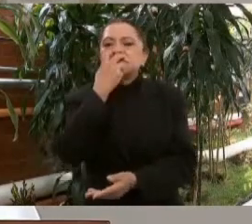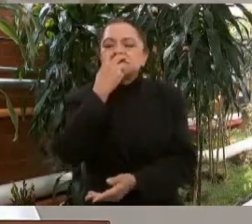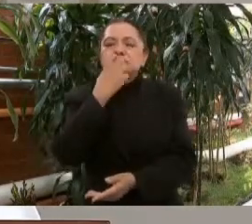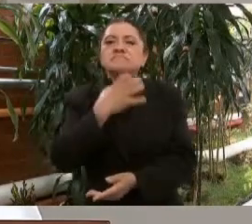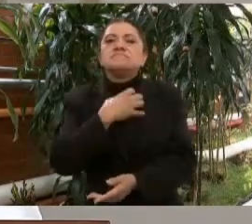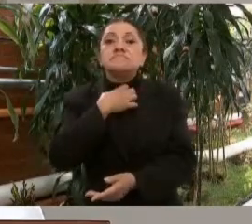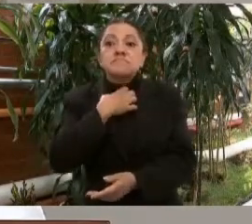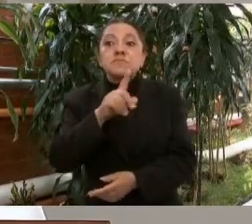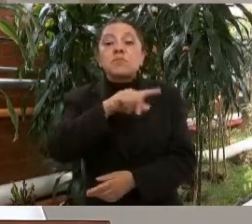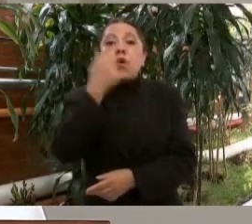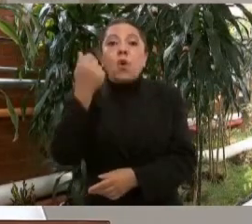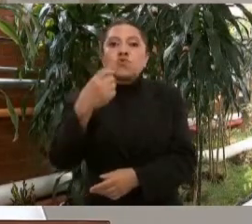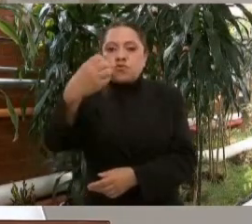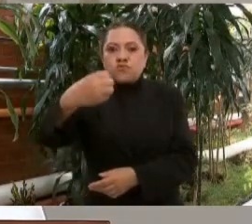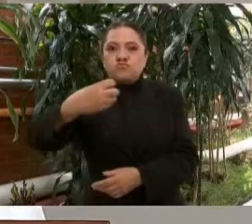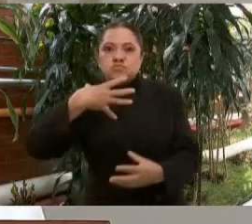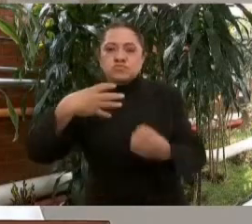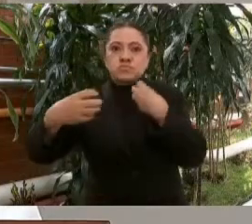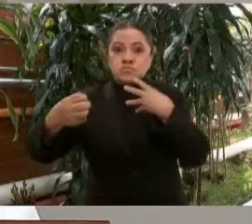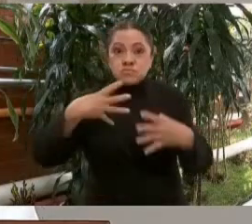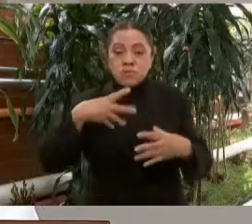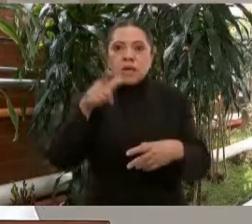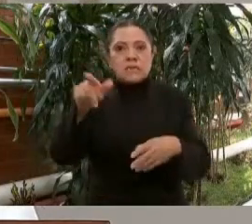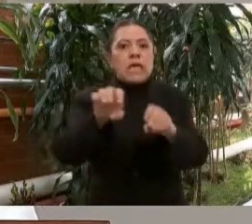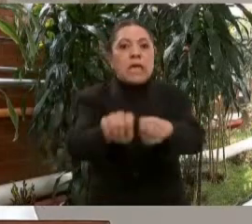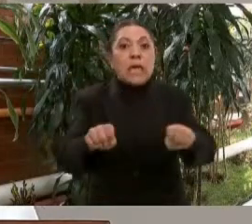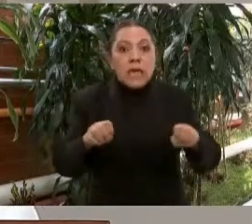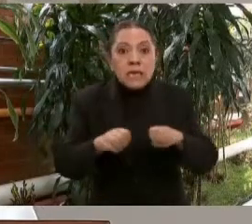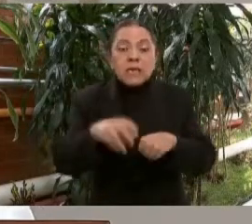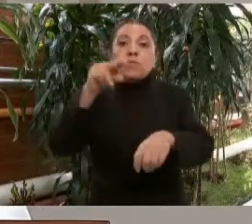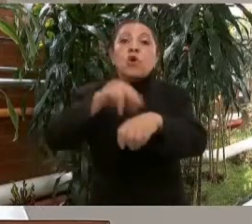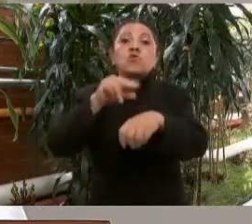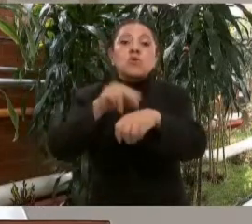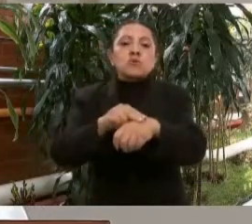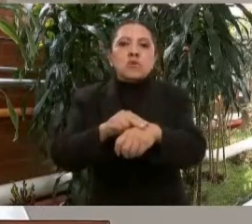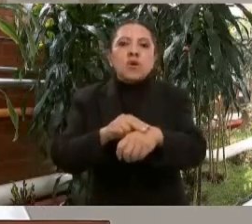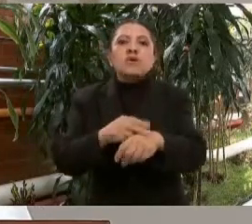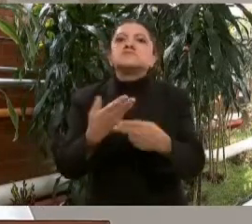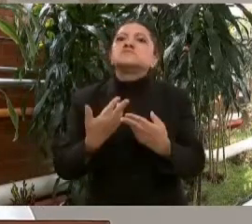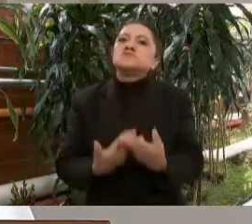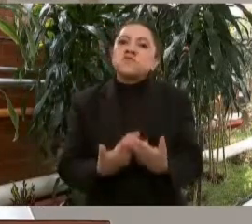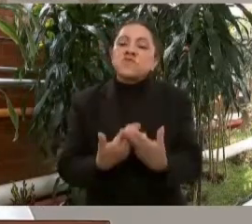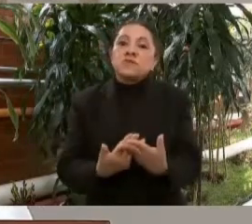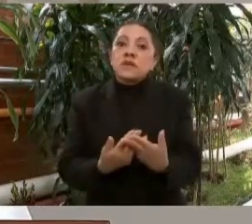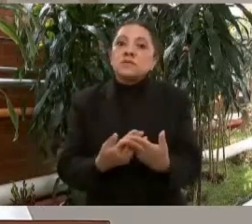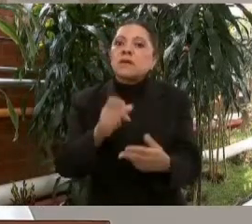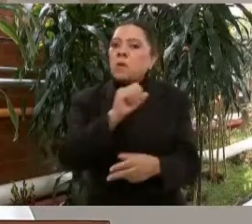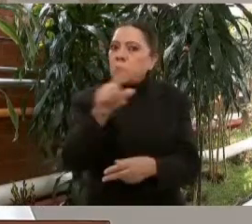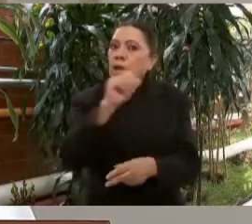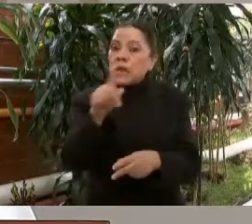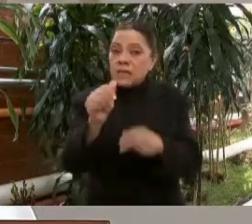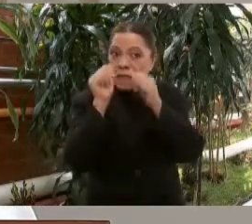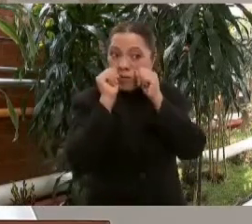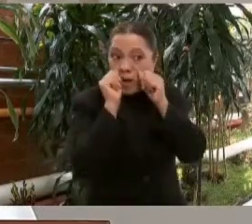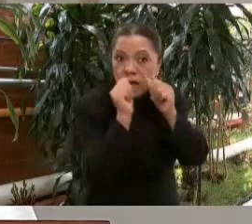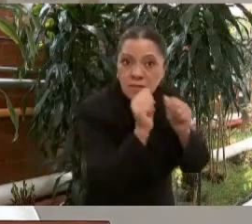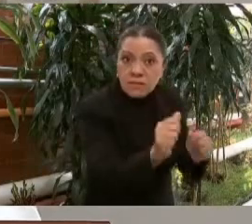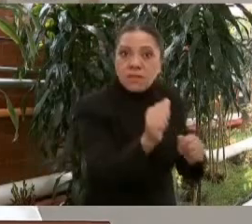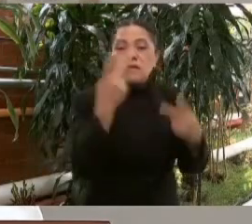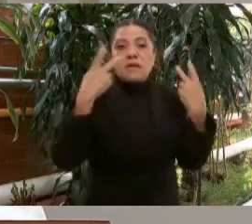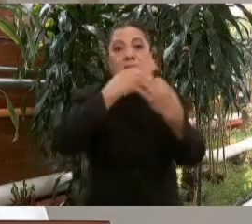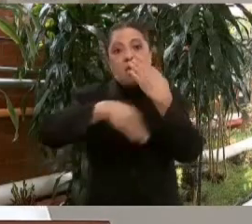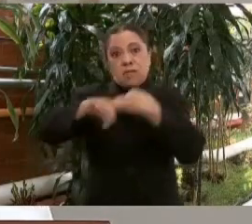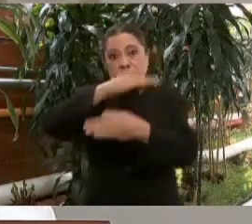y el equipo médico suficiente para atender con mayor calidad a todos los morelenses en esta etapa de la